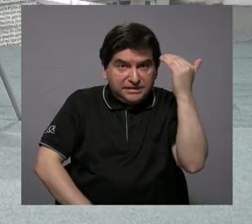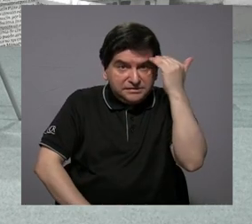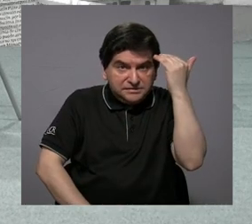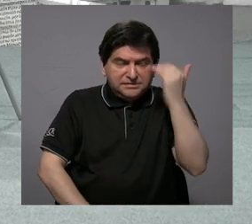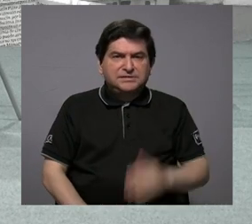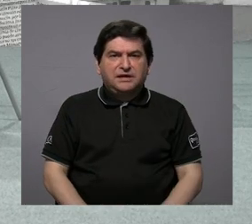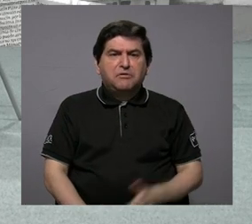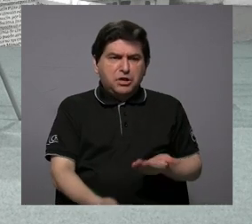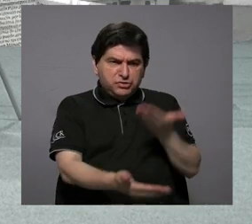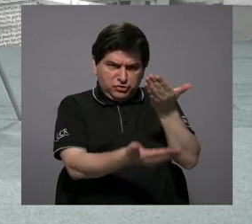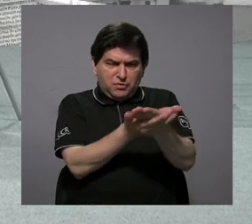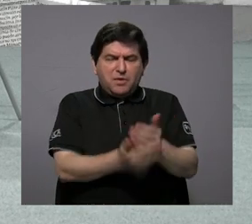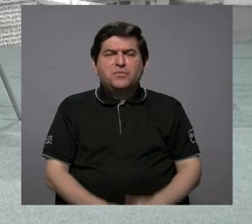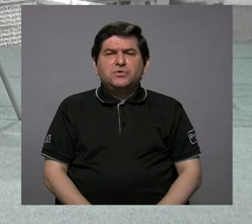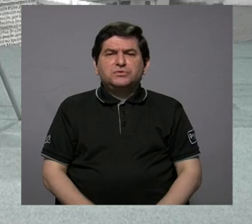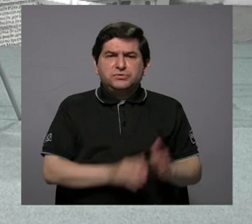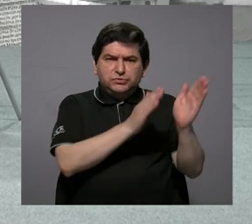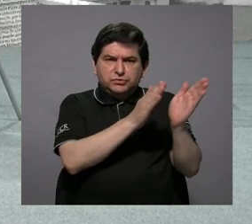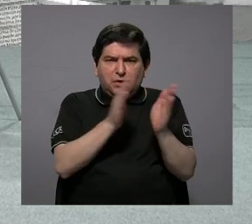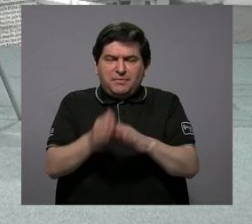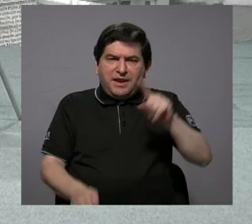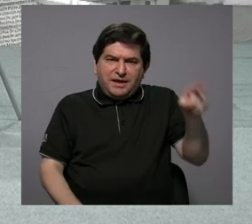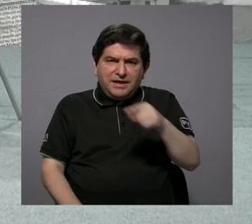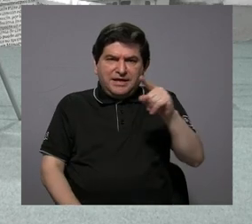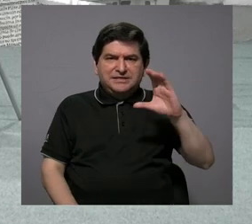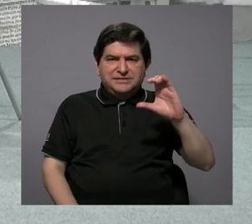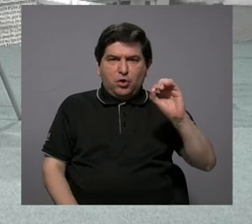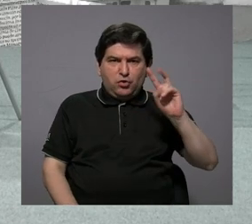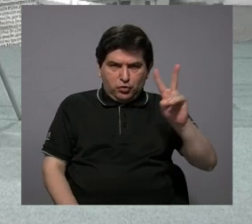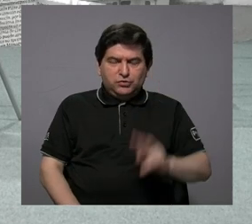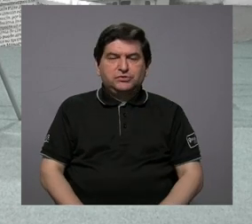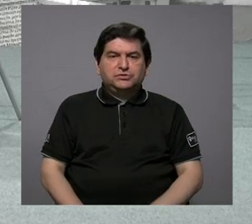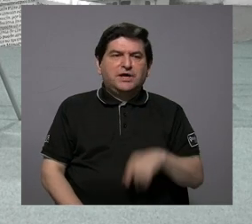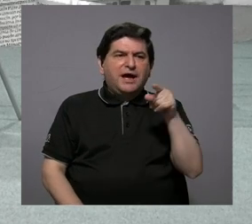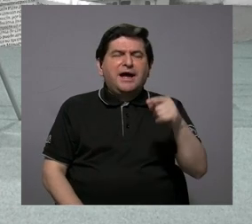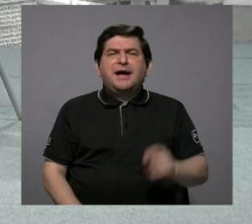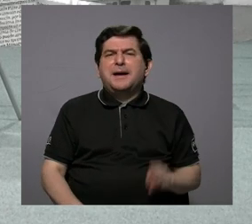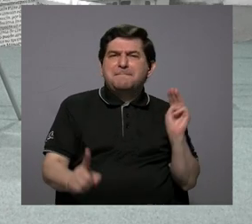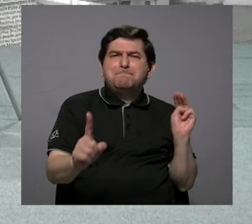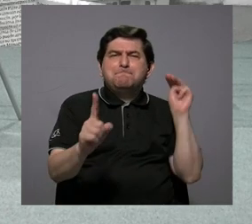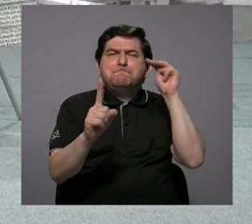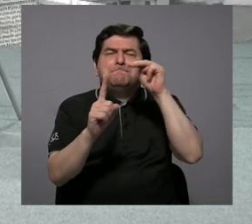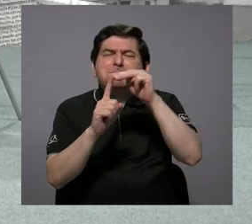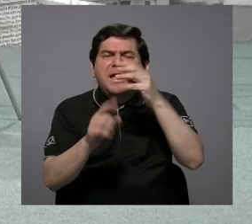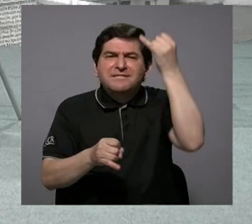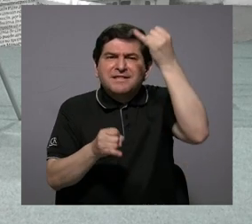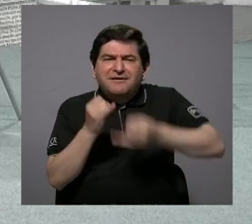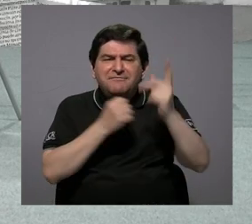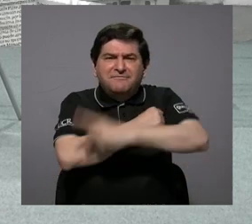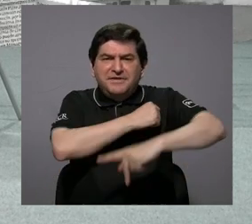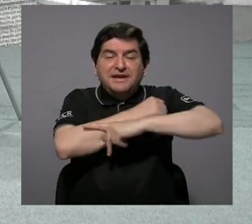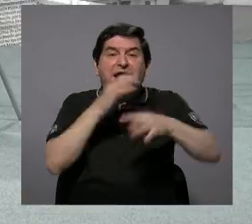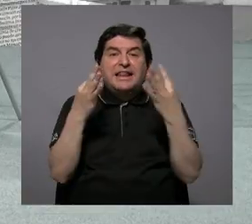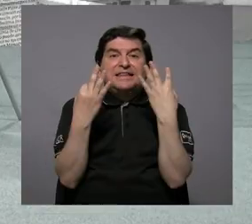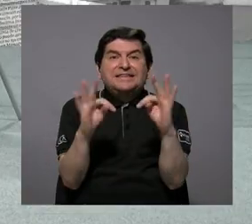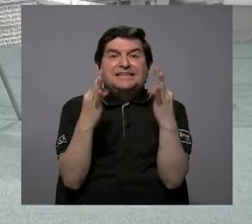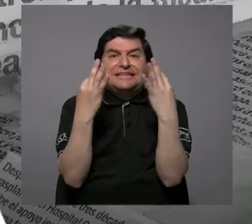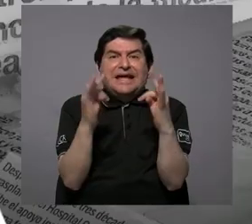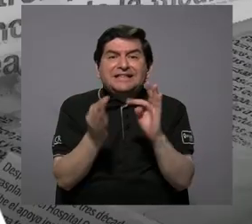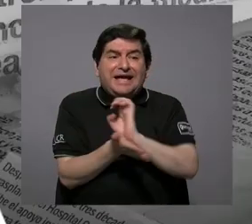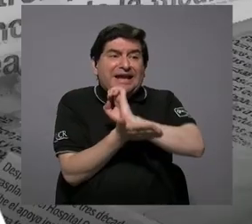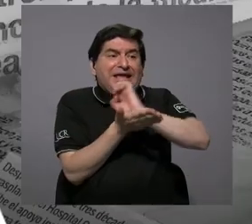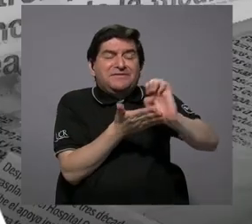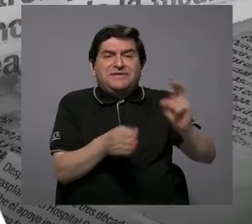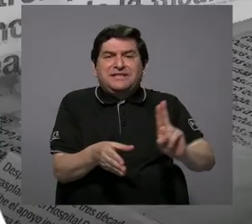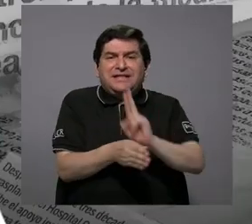propuso el plan de descarbonización, que esta es como la base, donde, ¿cuál es la meta? La meta final del país, tratar de evitar